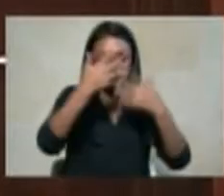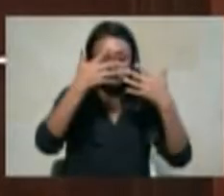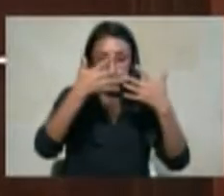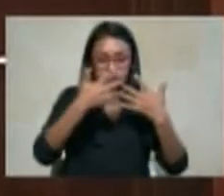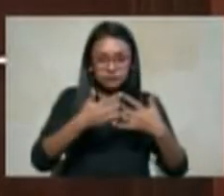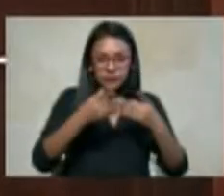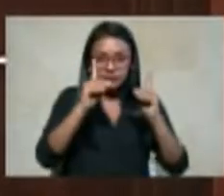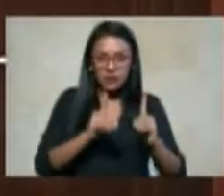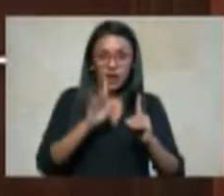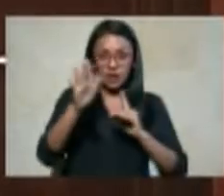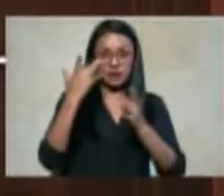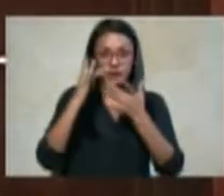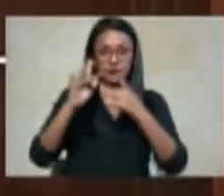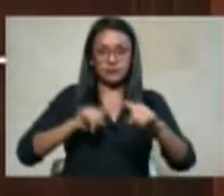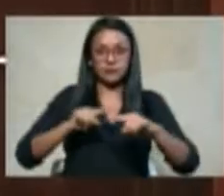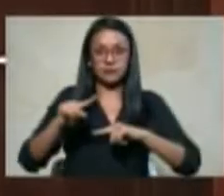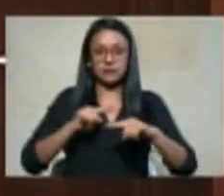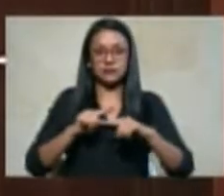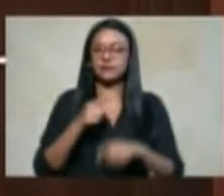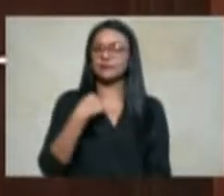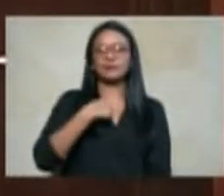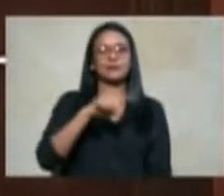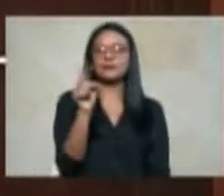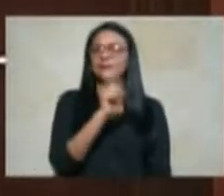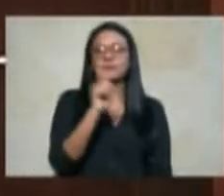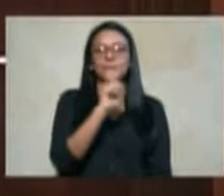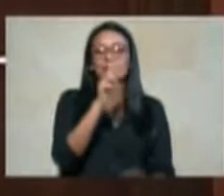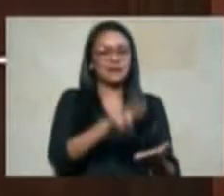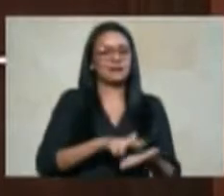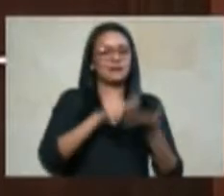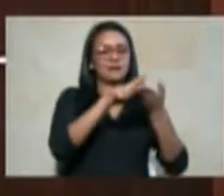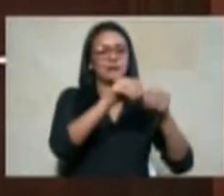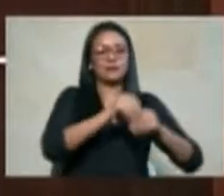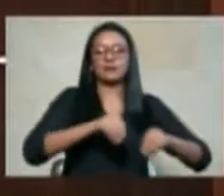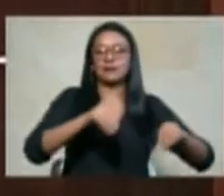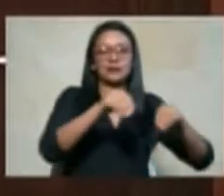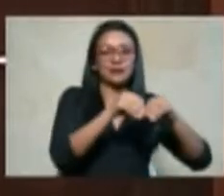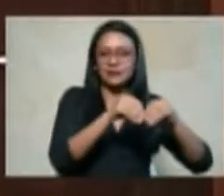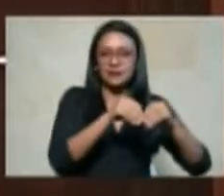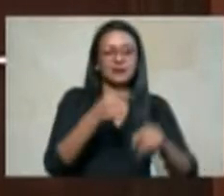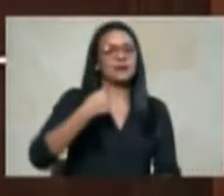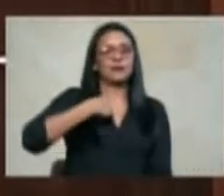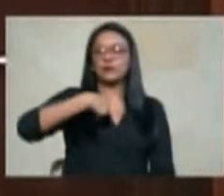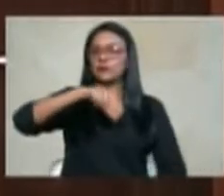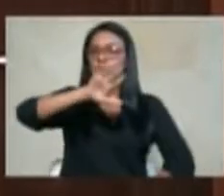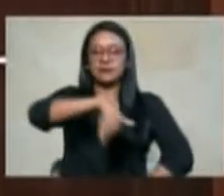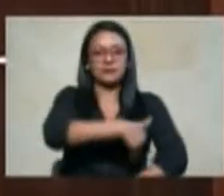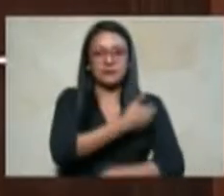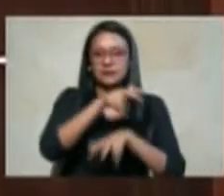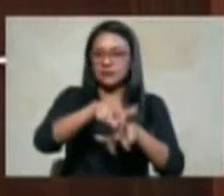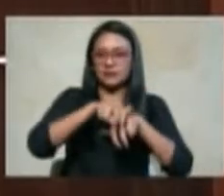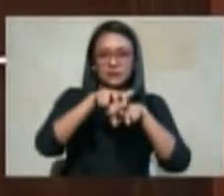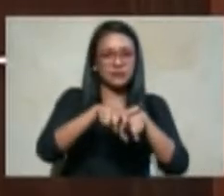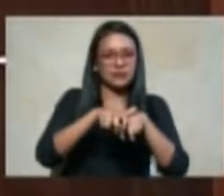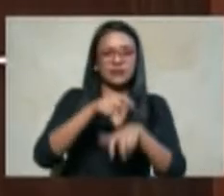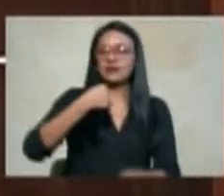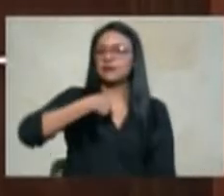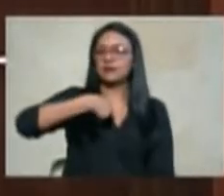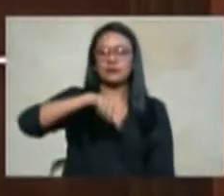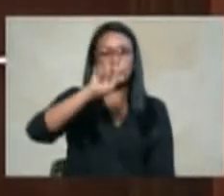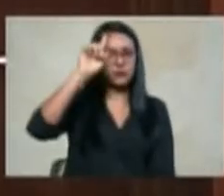no es la unidad de restitución de tierras no es el ministerio de agricultura no es el gobierno nacional es la